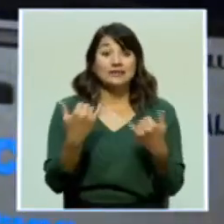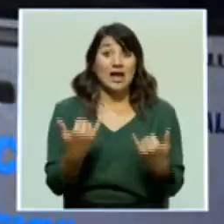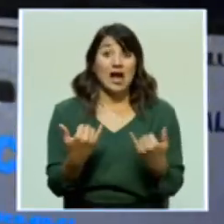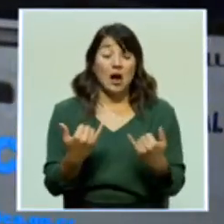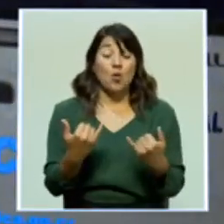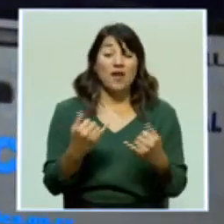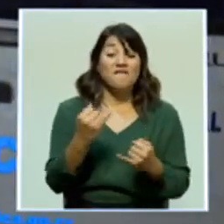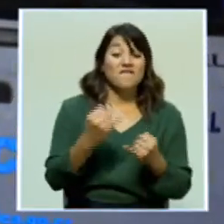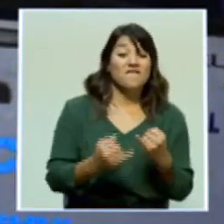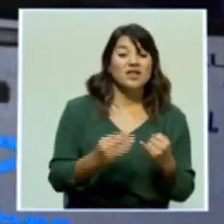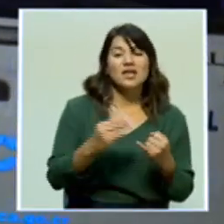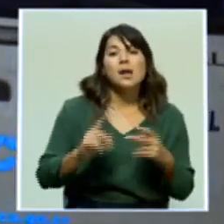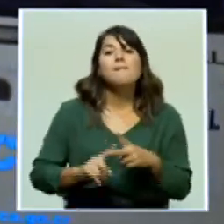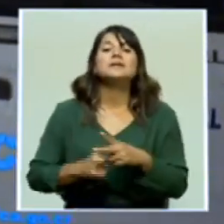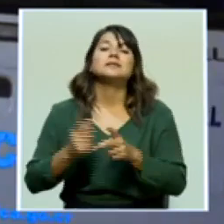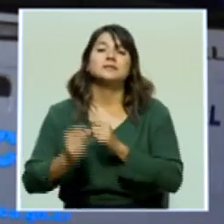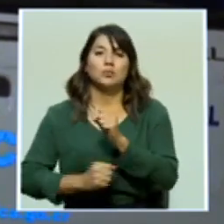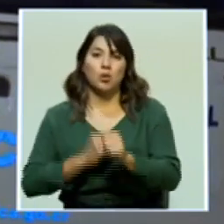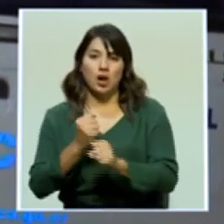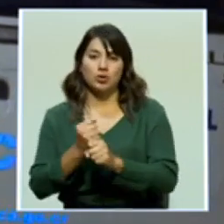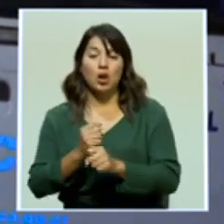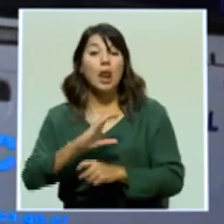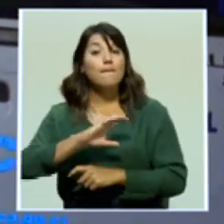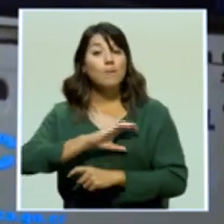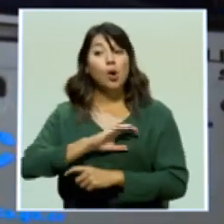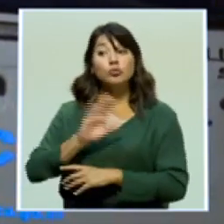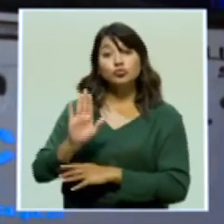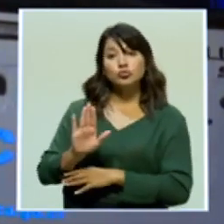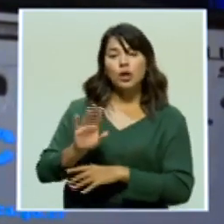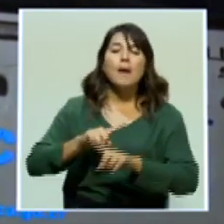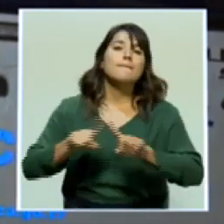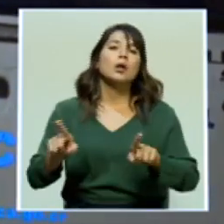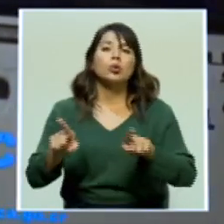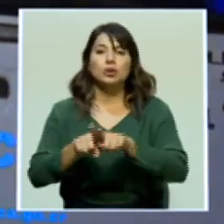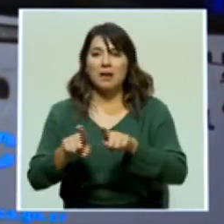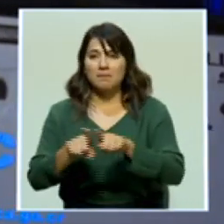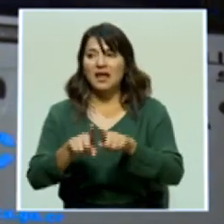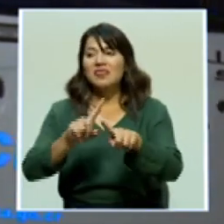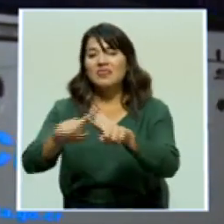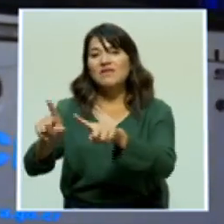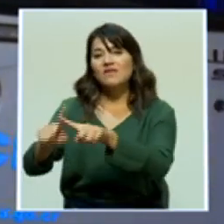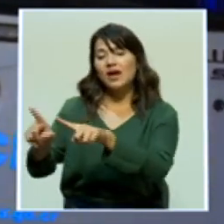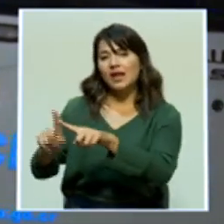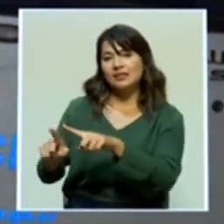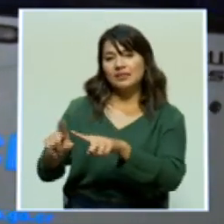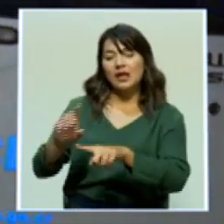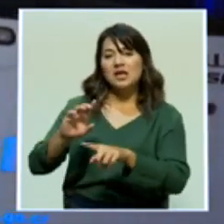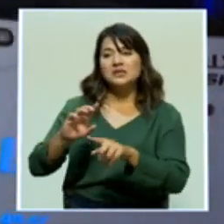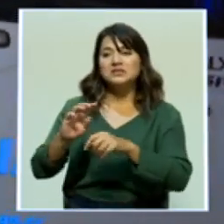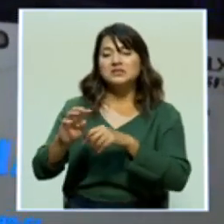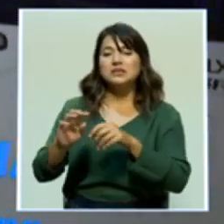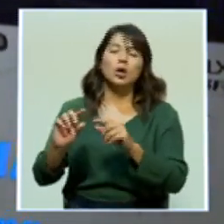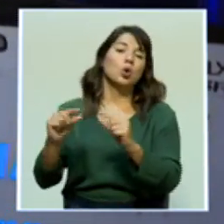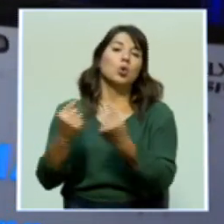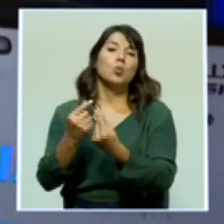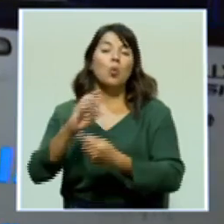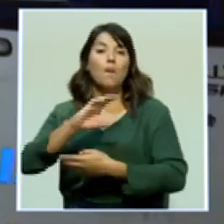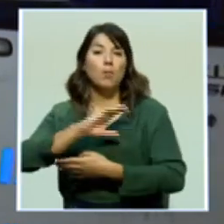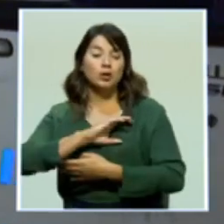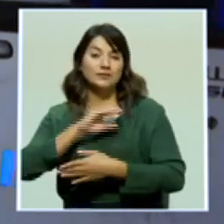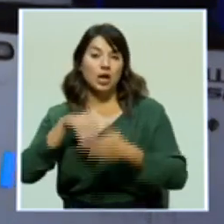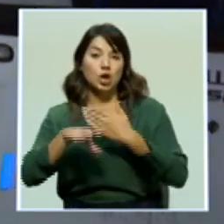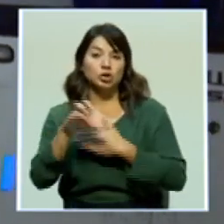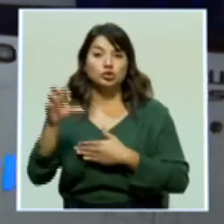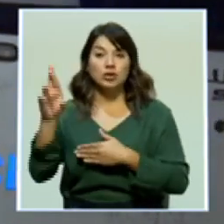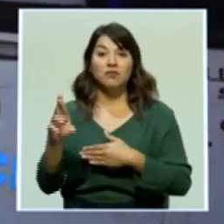de fin y principio de año, donde no solo la Fuerza Pública opera, sino que también los diferentes cuerpos policiales del país, incluyendo también